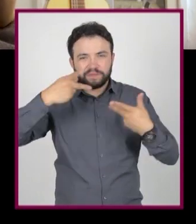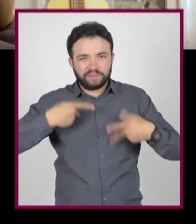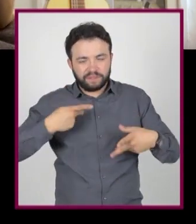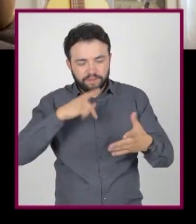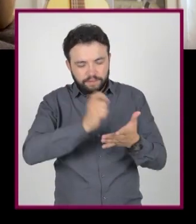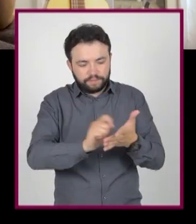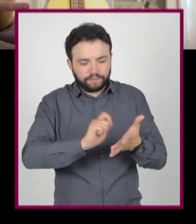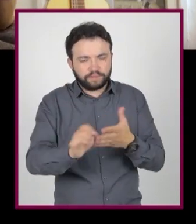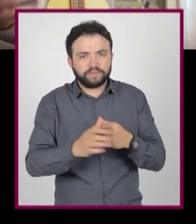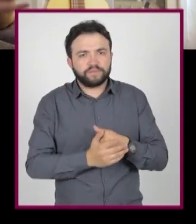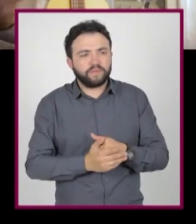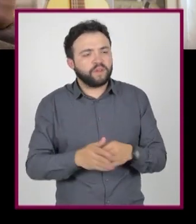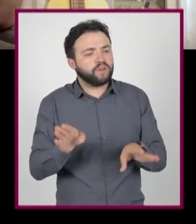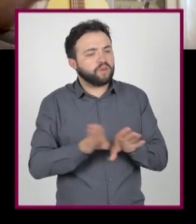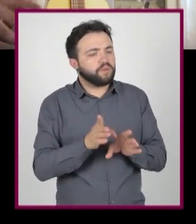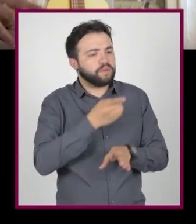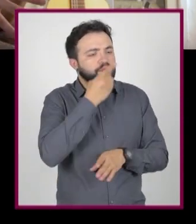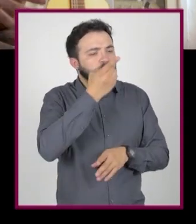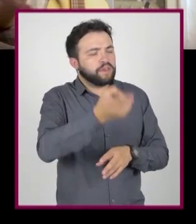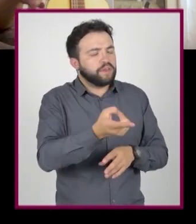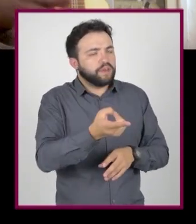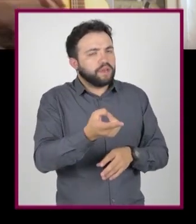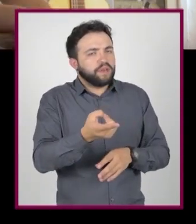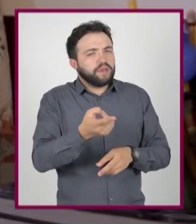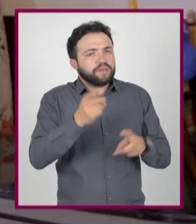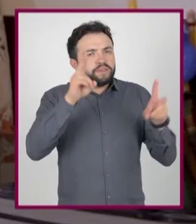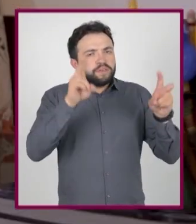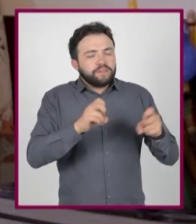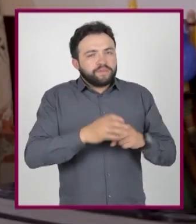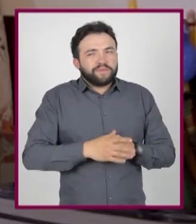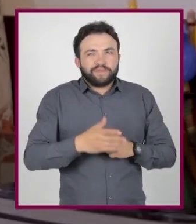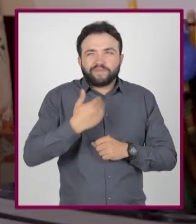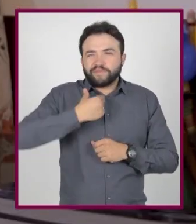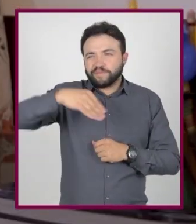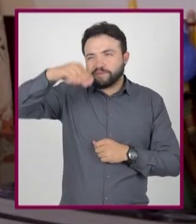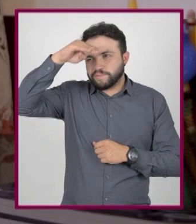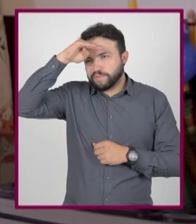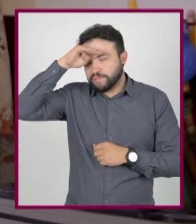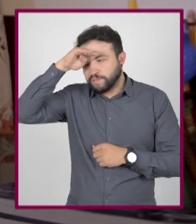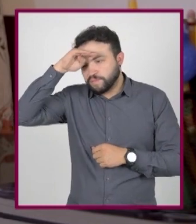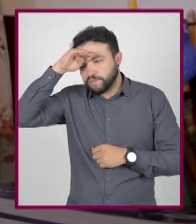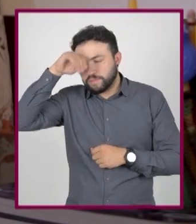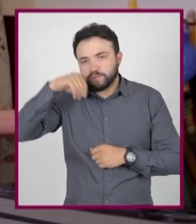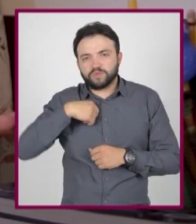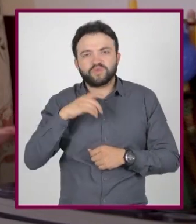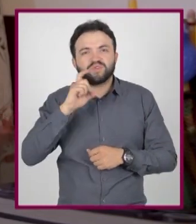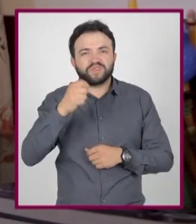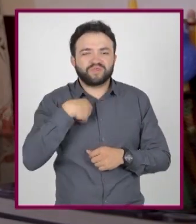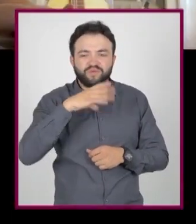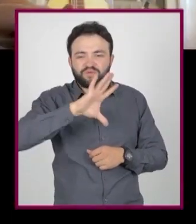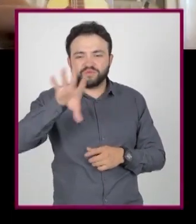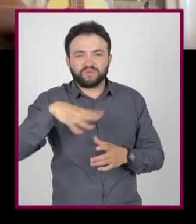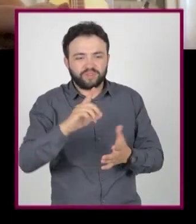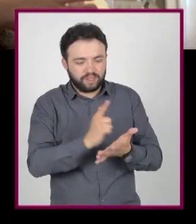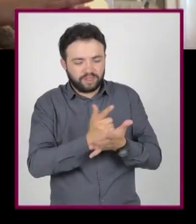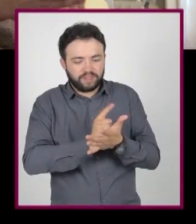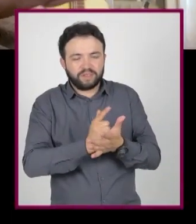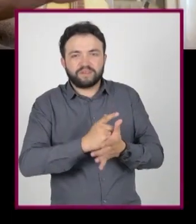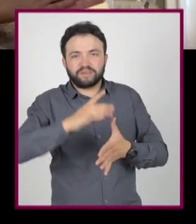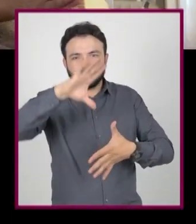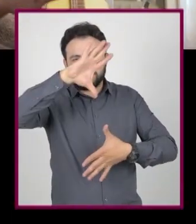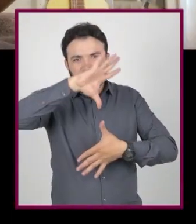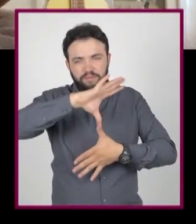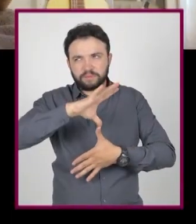dice el tema o cómo piden que lo abordes? Pues estaba pensando en chutarme todo lo que pueda de Latinoamérica.